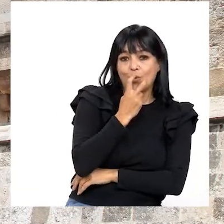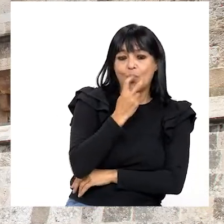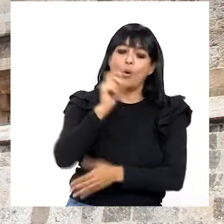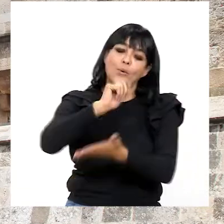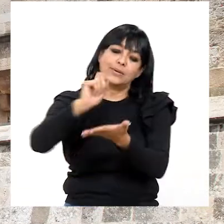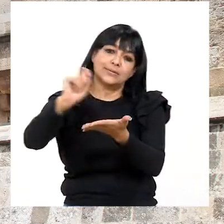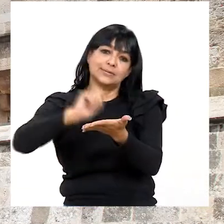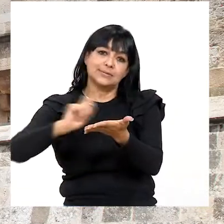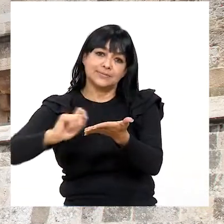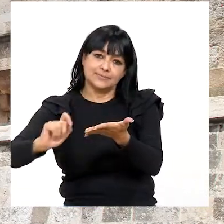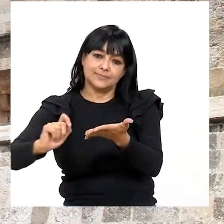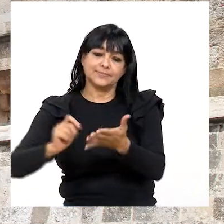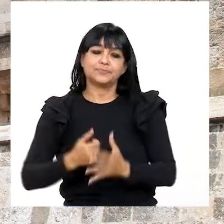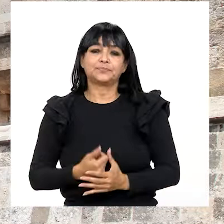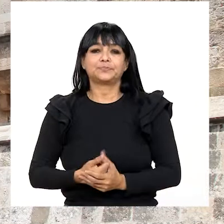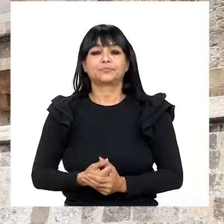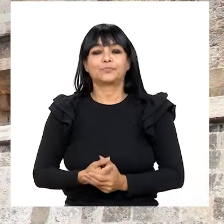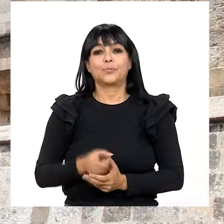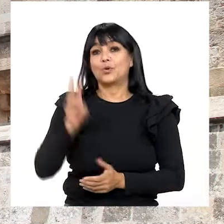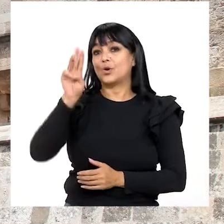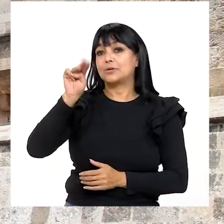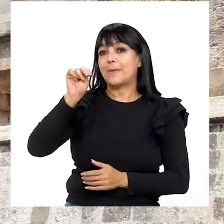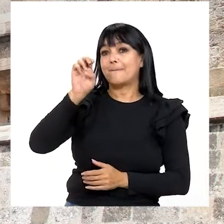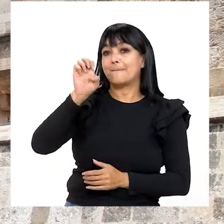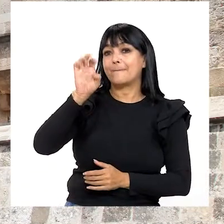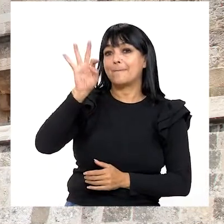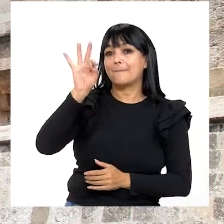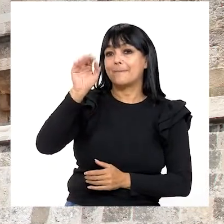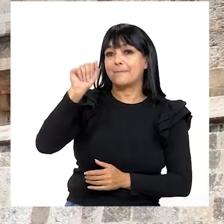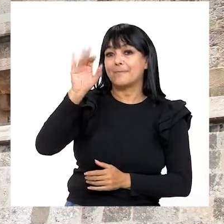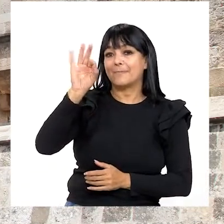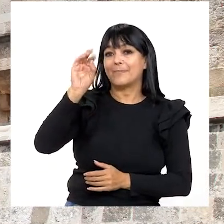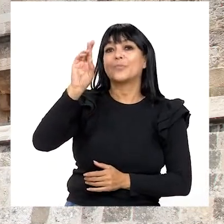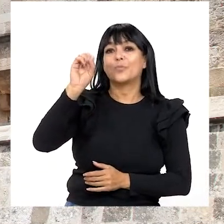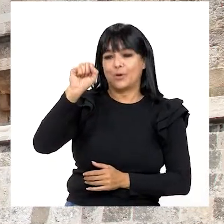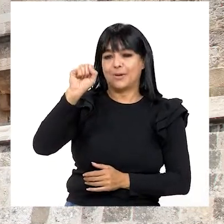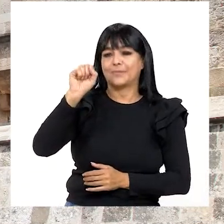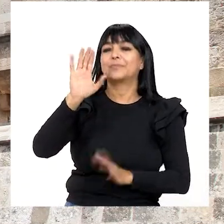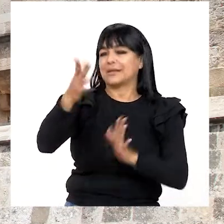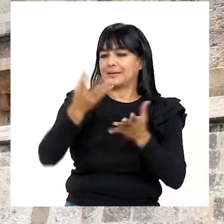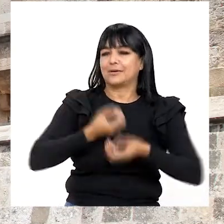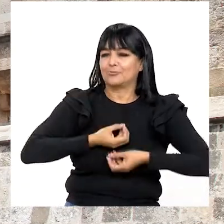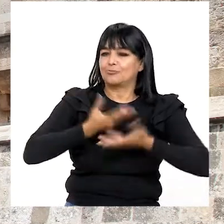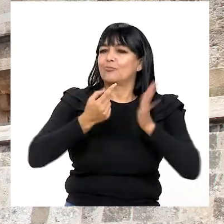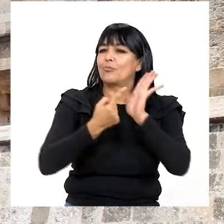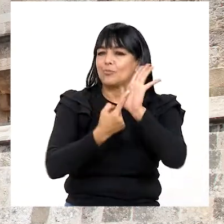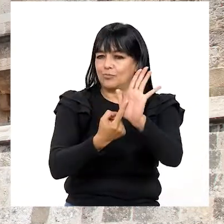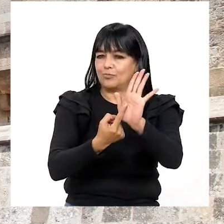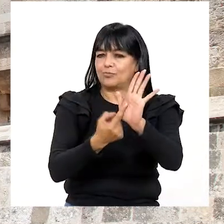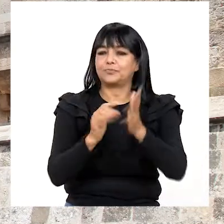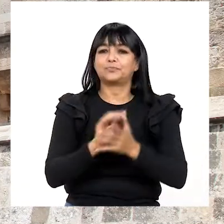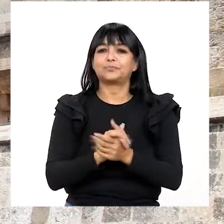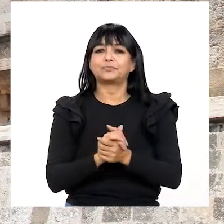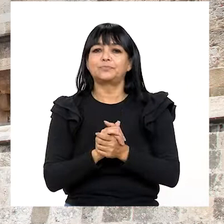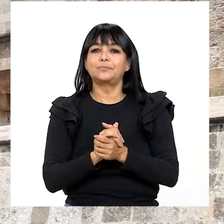como escrita La metáfora puede expresarse de la siguiente forma